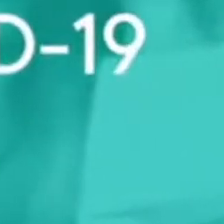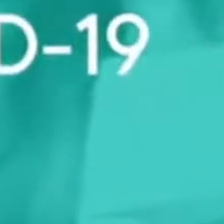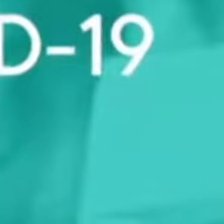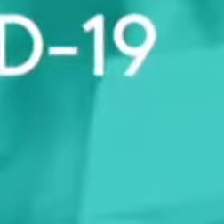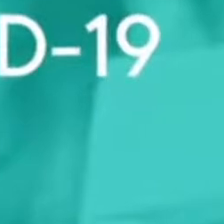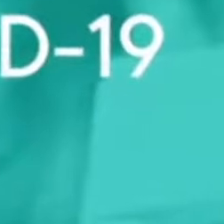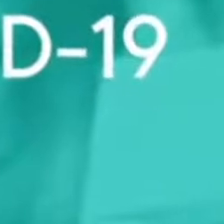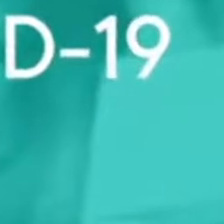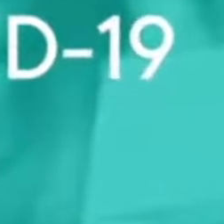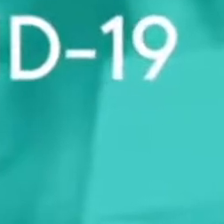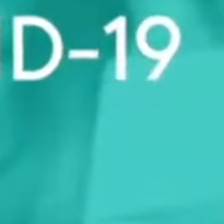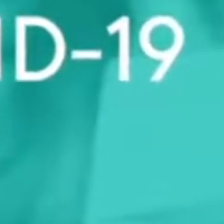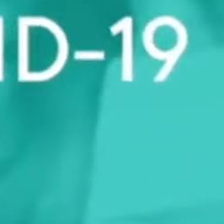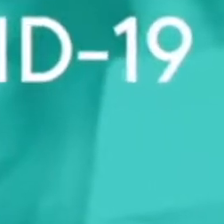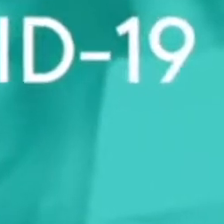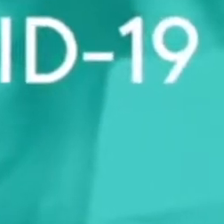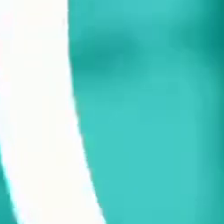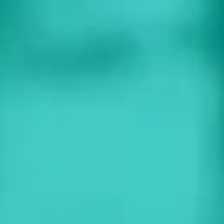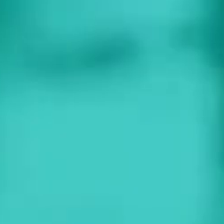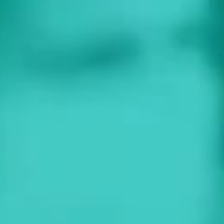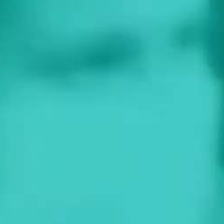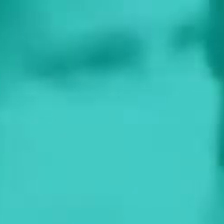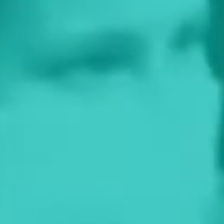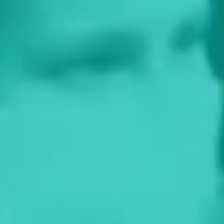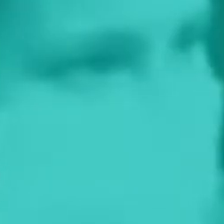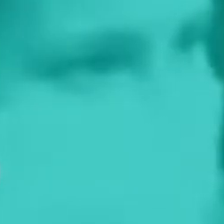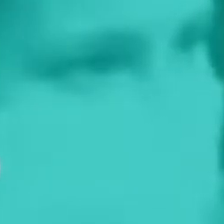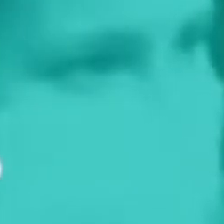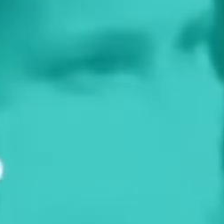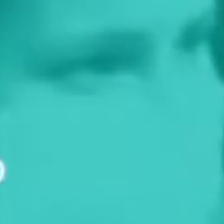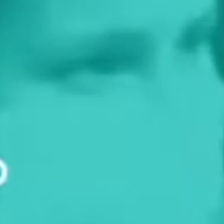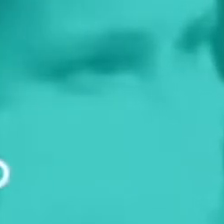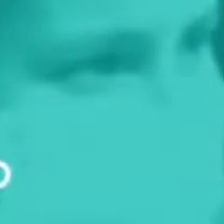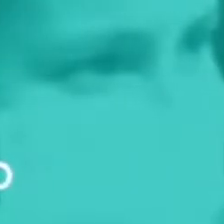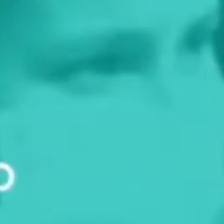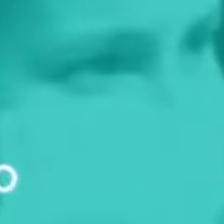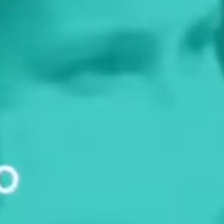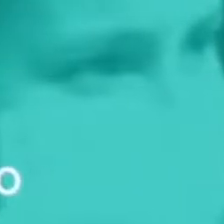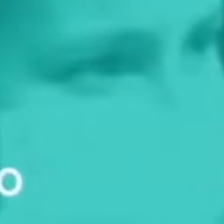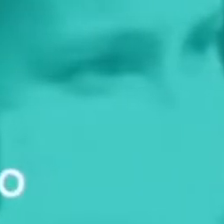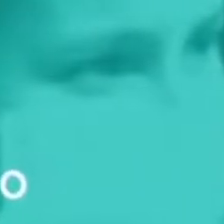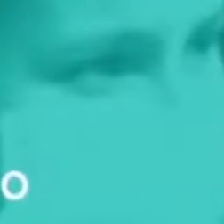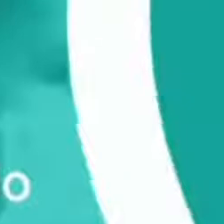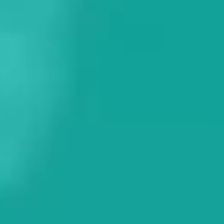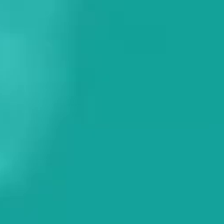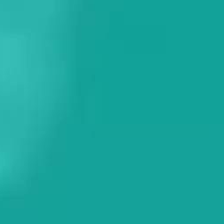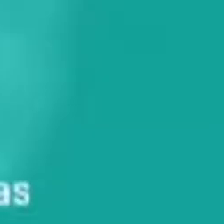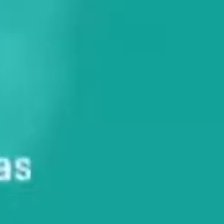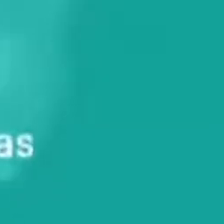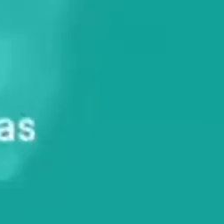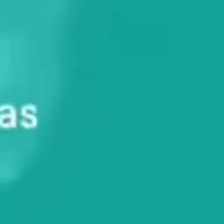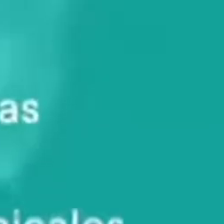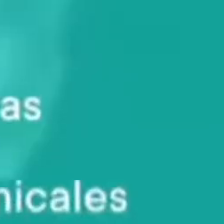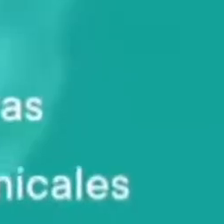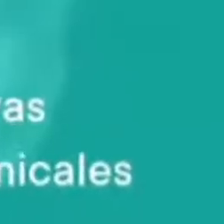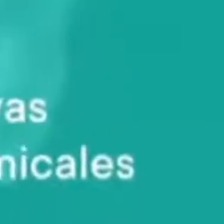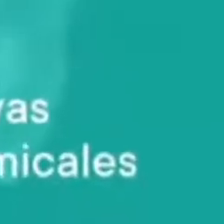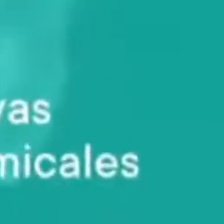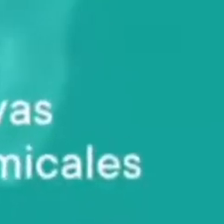disminuir los contagios de COVID-19. Limita tus salidas a lo estrictamente necesario. No acudas a reuniones